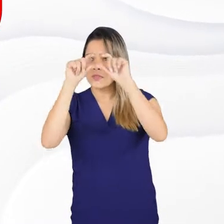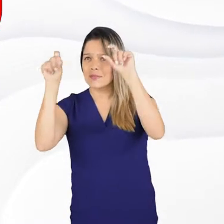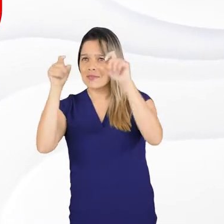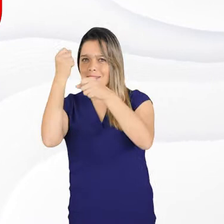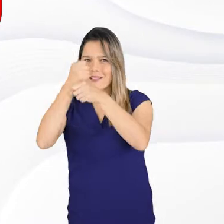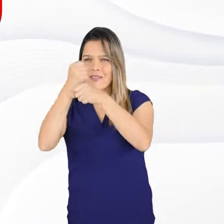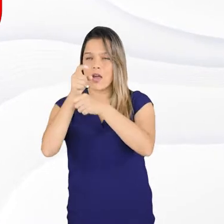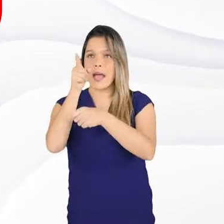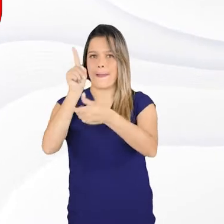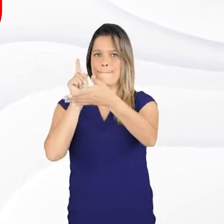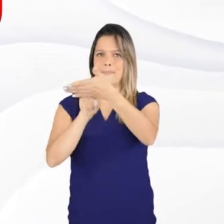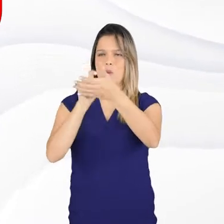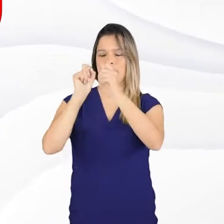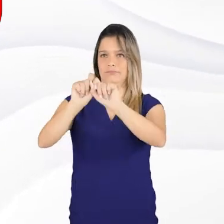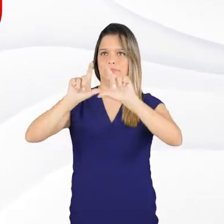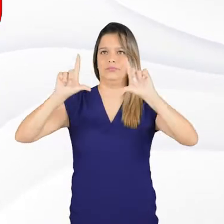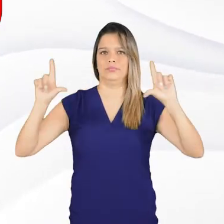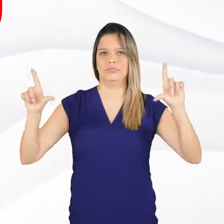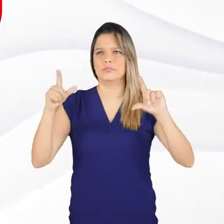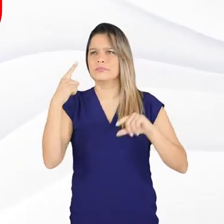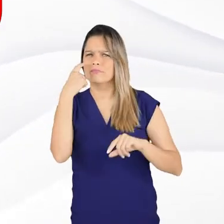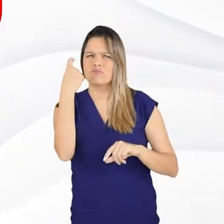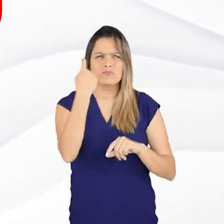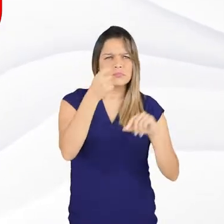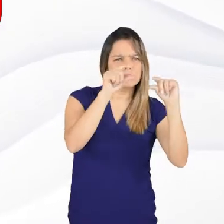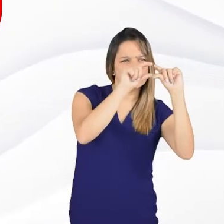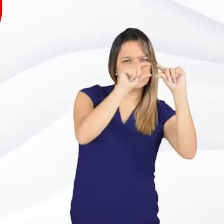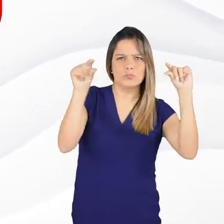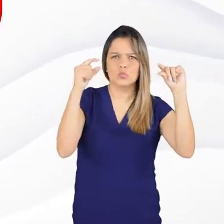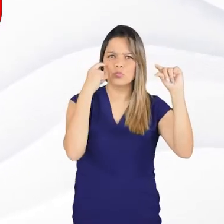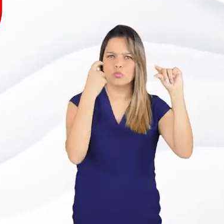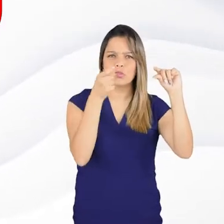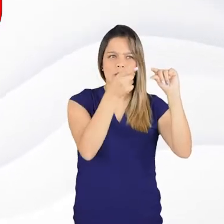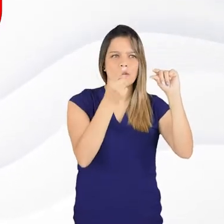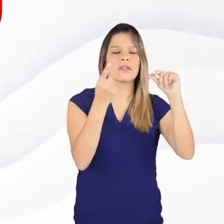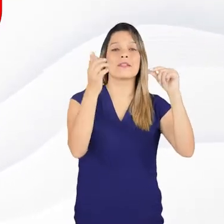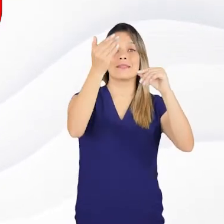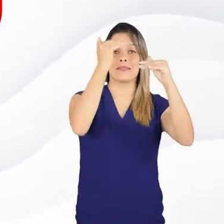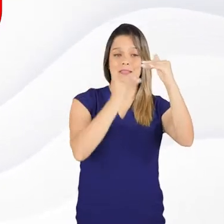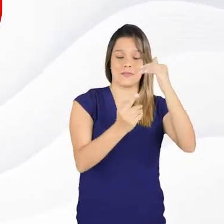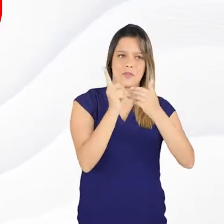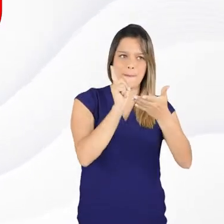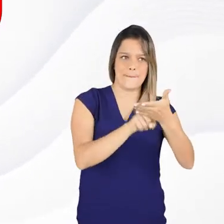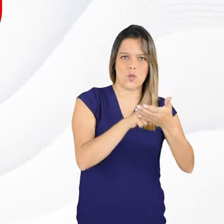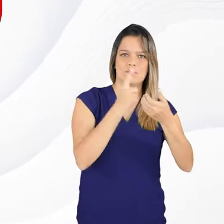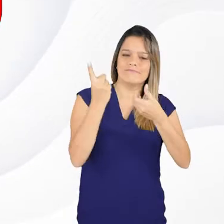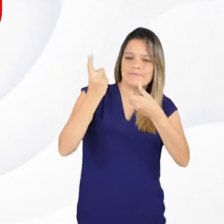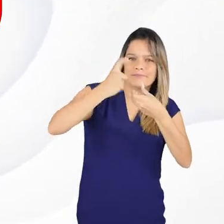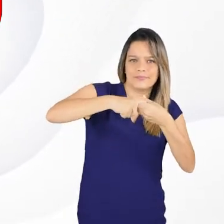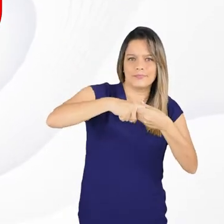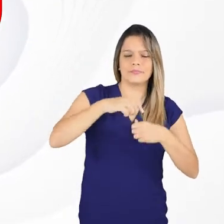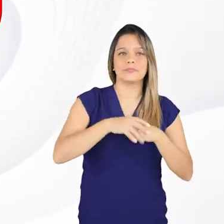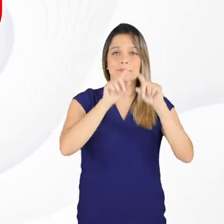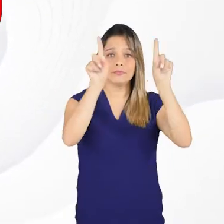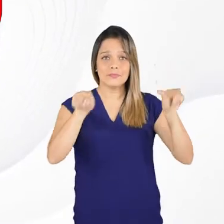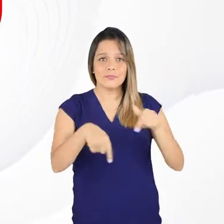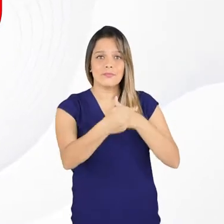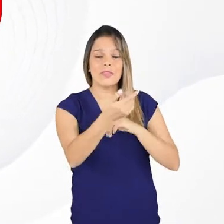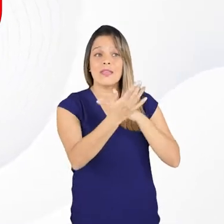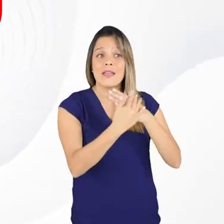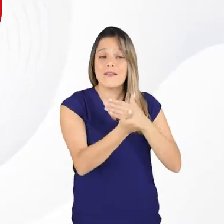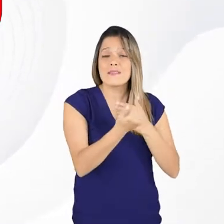Seleccione Busca Empleo. De clic en Acceso Buscadores y luego en Regístrese.